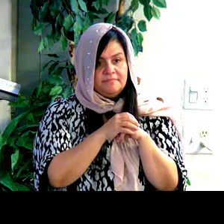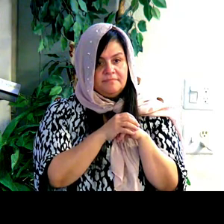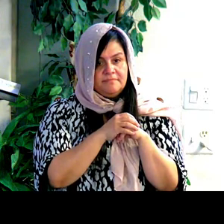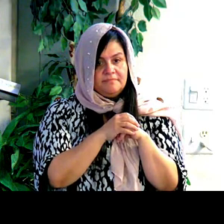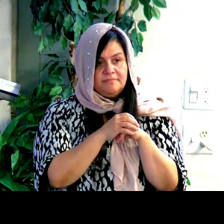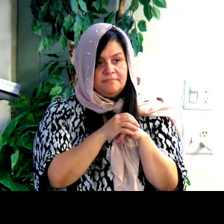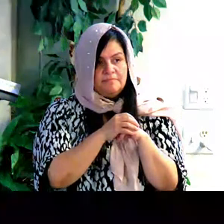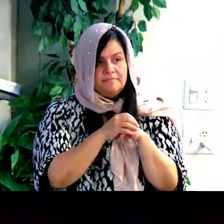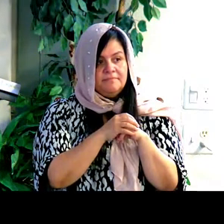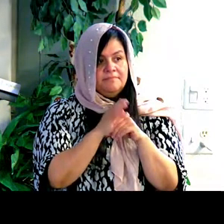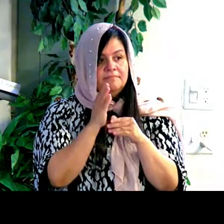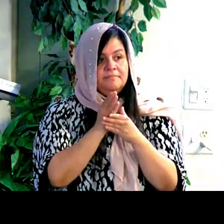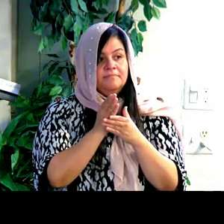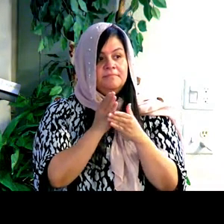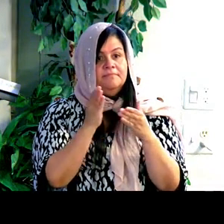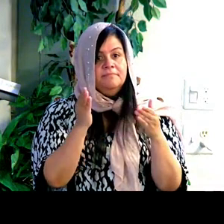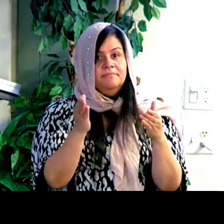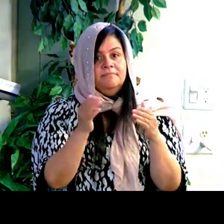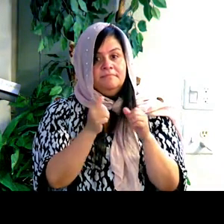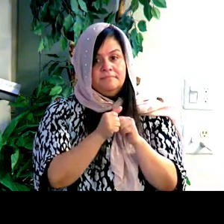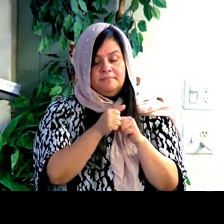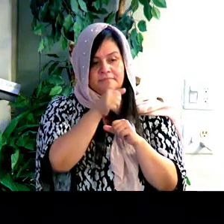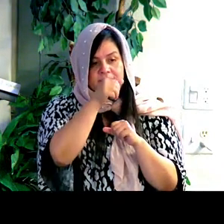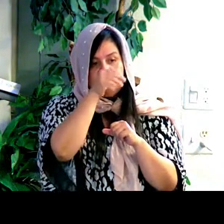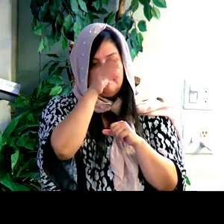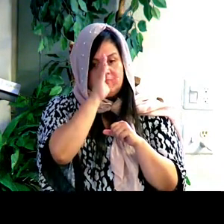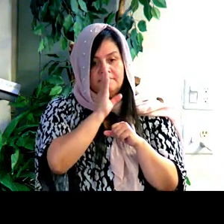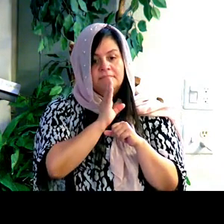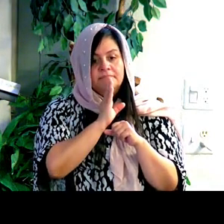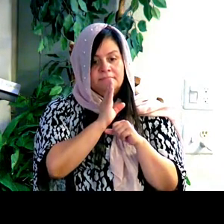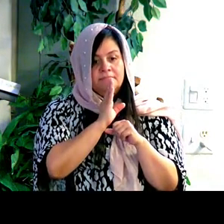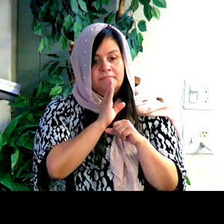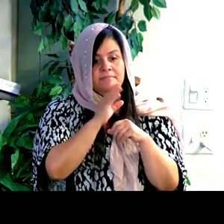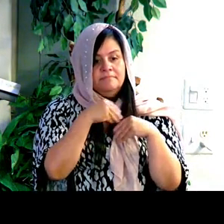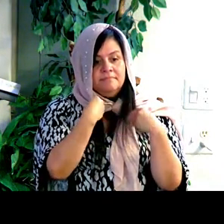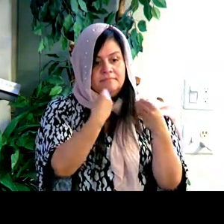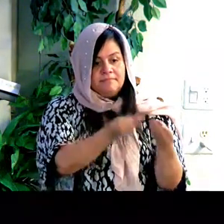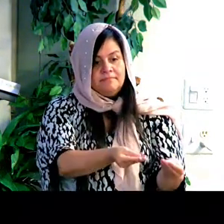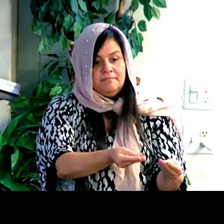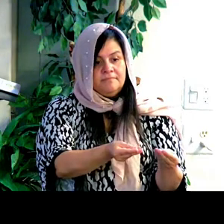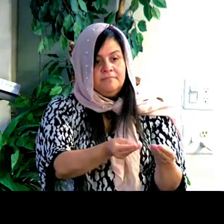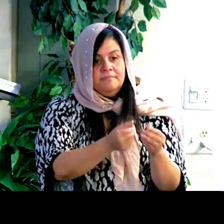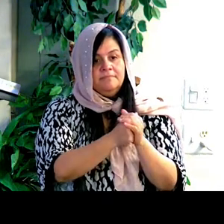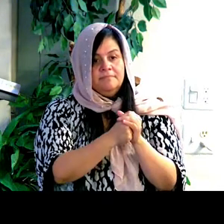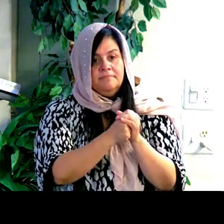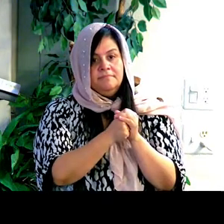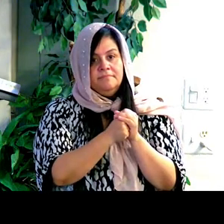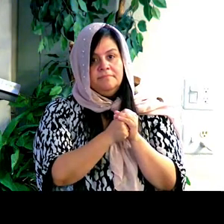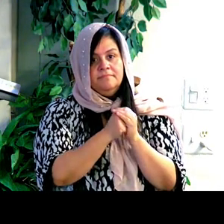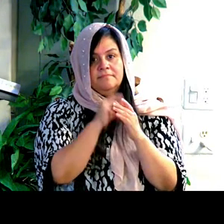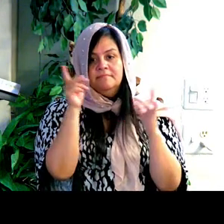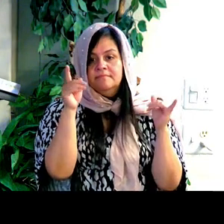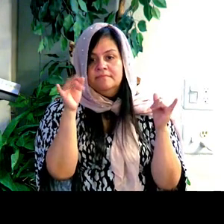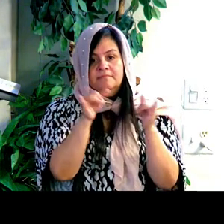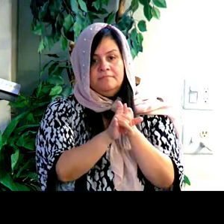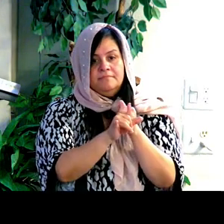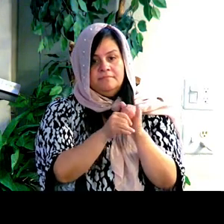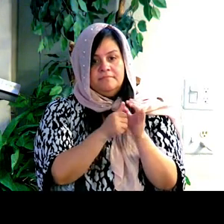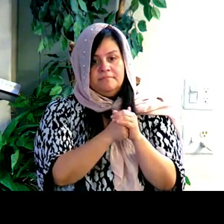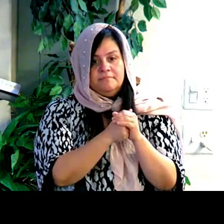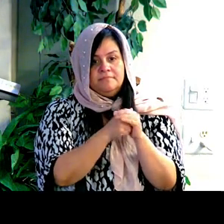algo que fue dado por medio del Señor y es algo eterno. Vamos